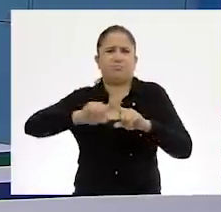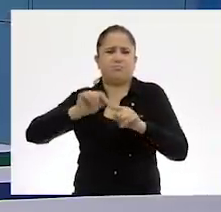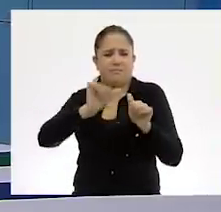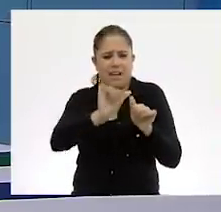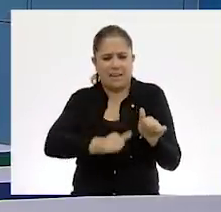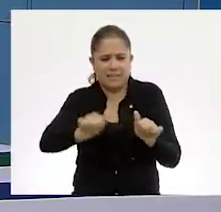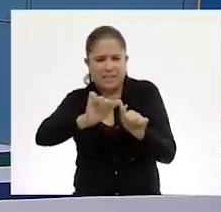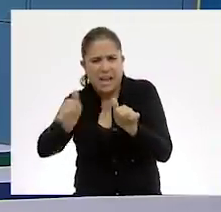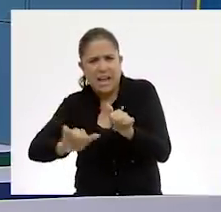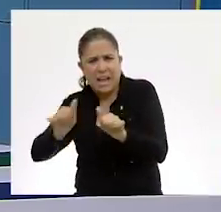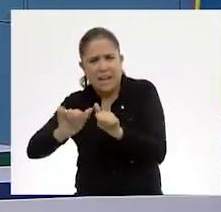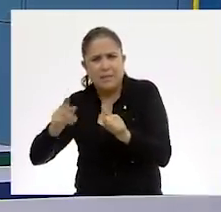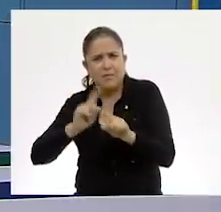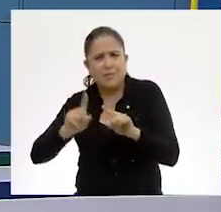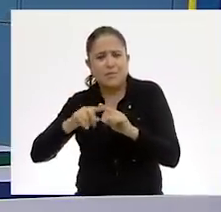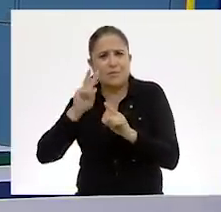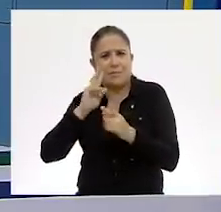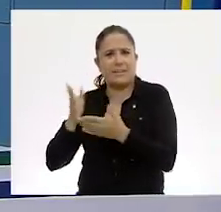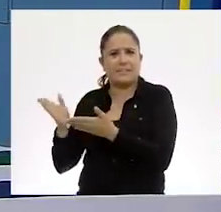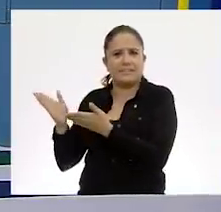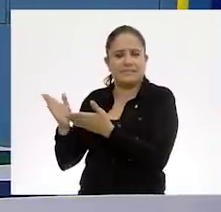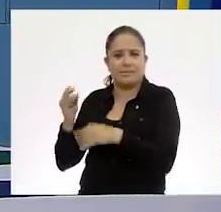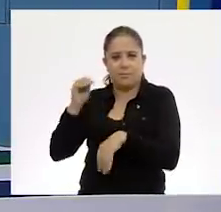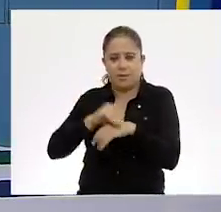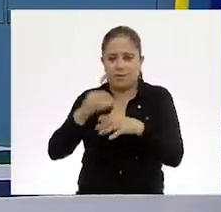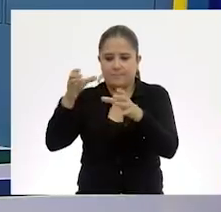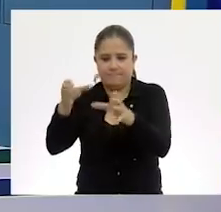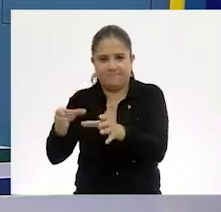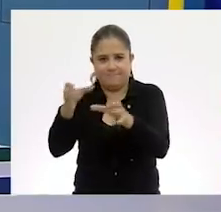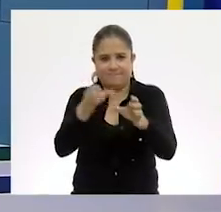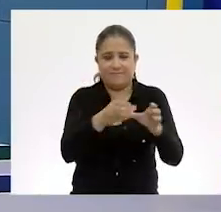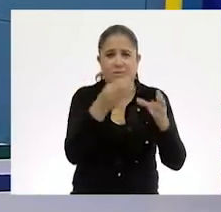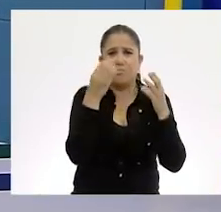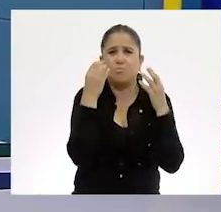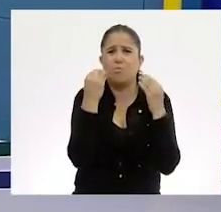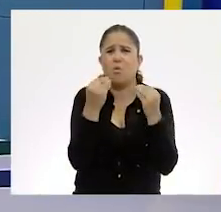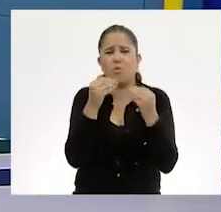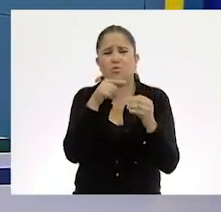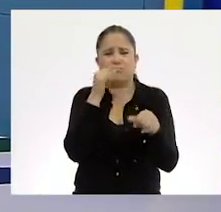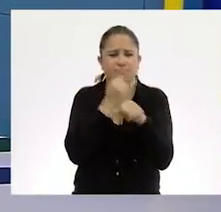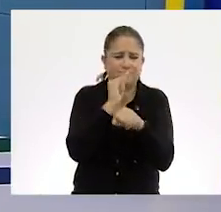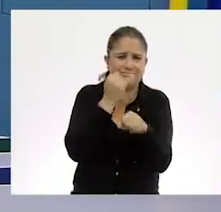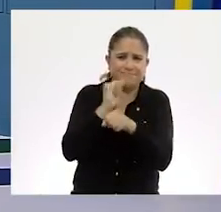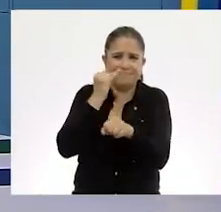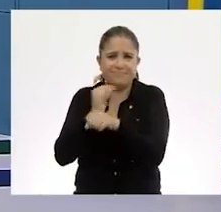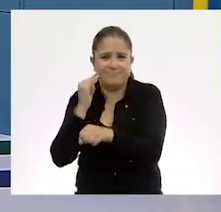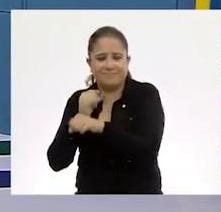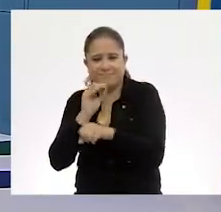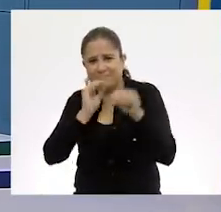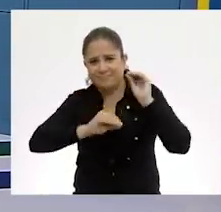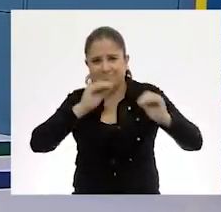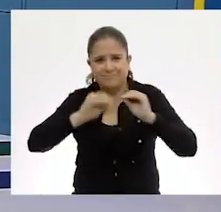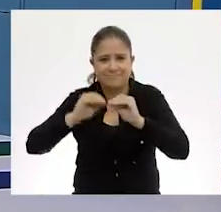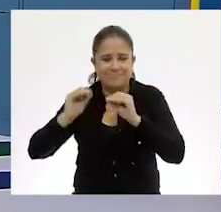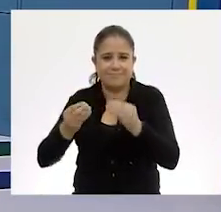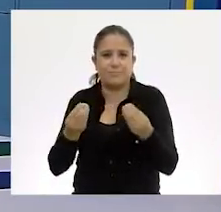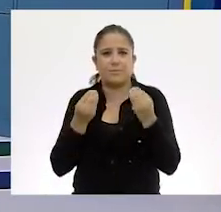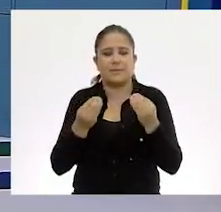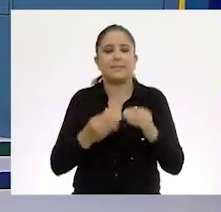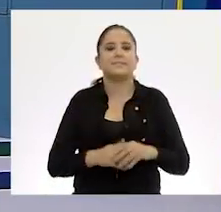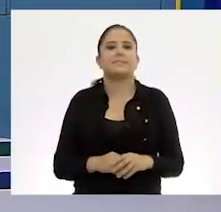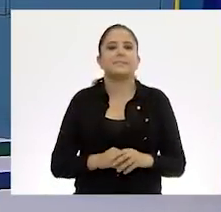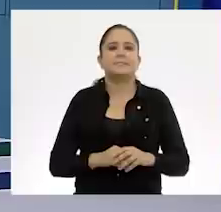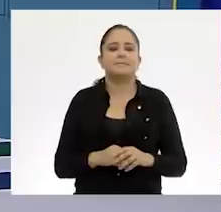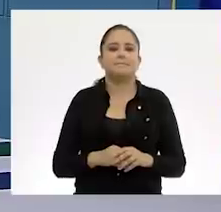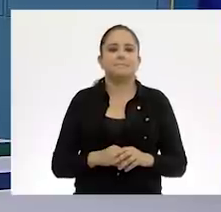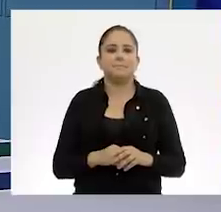terminadas, ¿no? Podemos observar. Ok, aquí lo vamos a colocar, observa. Infinidad de... Y miren, esta es otra posibilidad. Bueno,